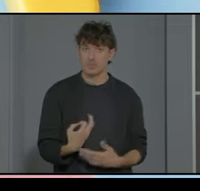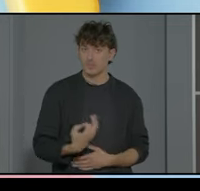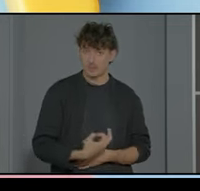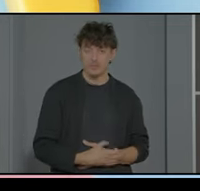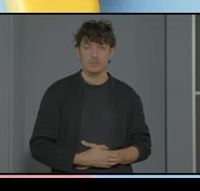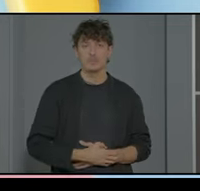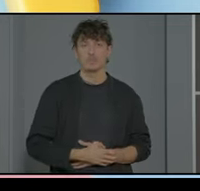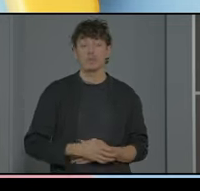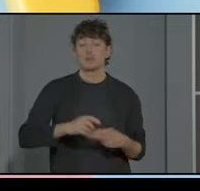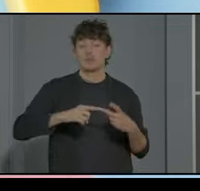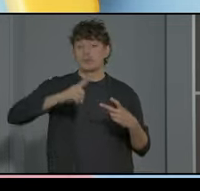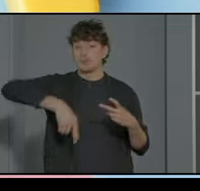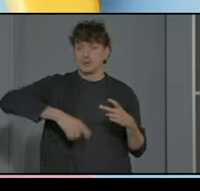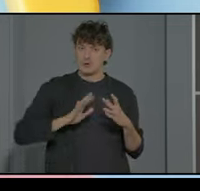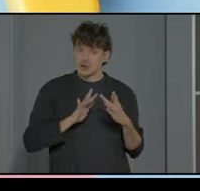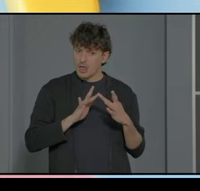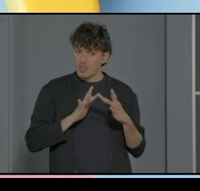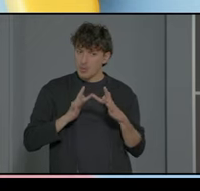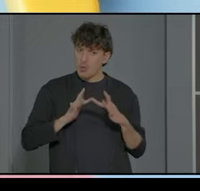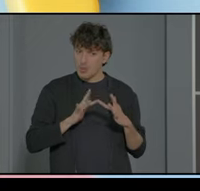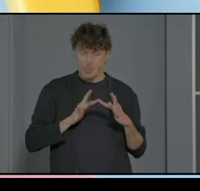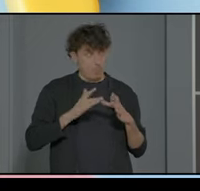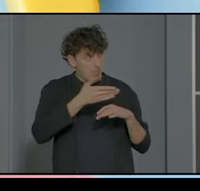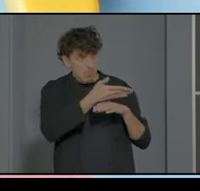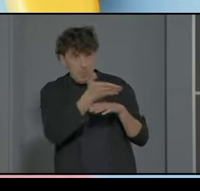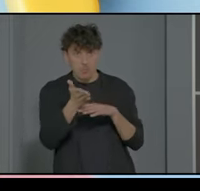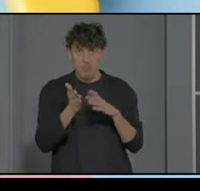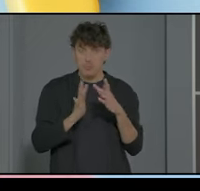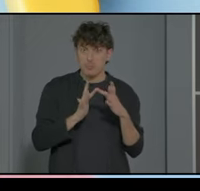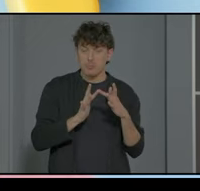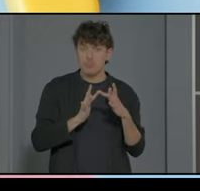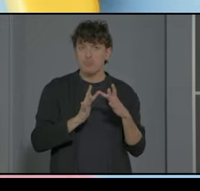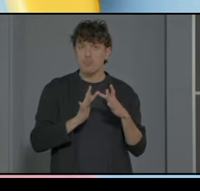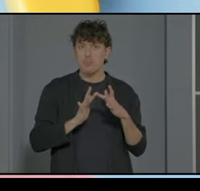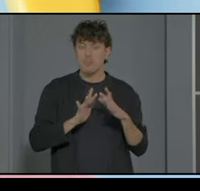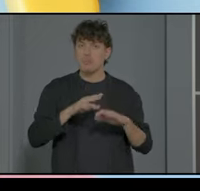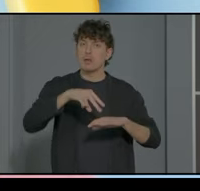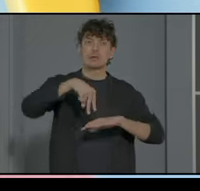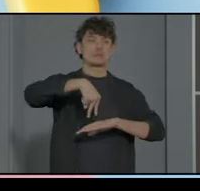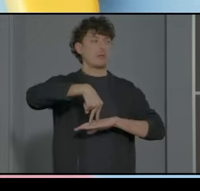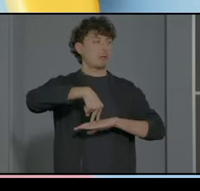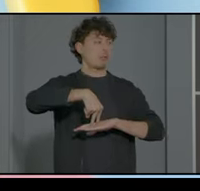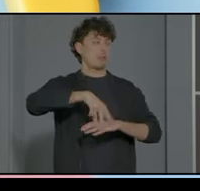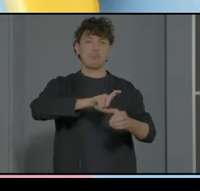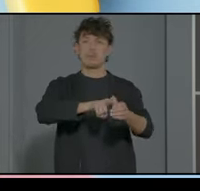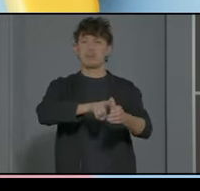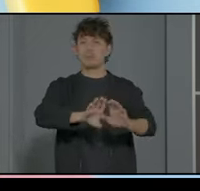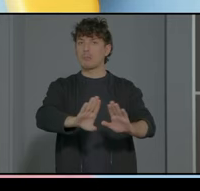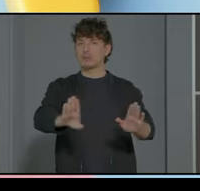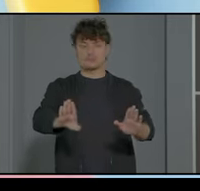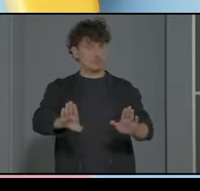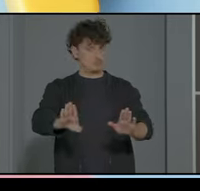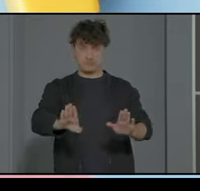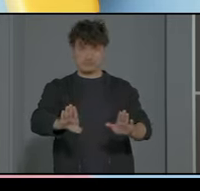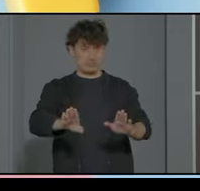tienen que tener unas relaciones significativas con los demás simplemente estar participar no les hace que realmente